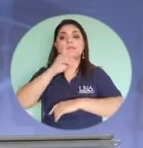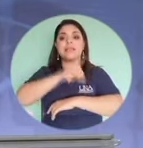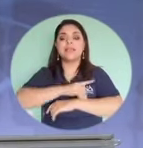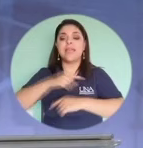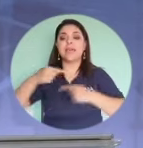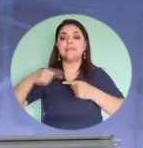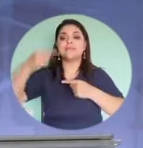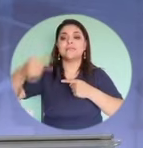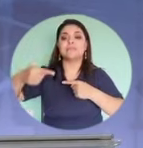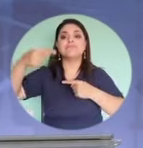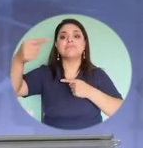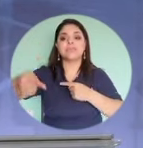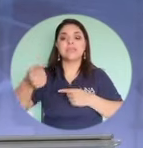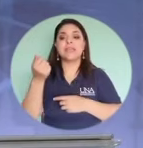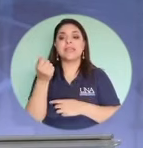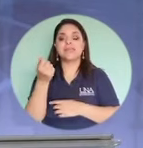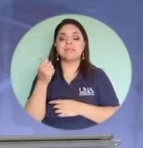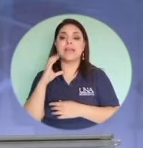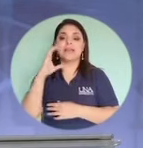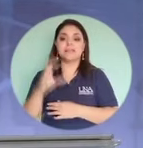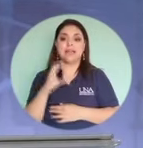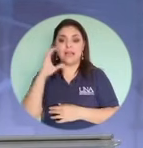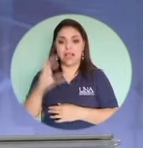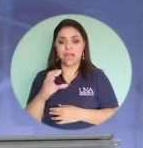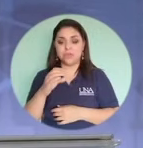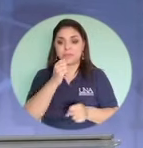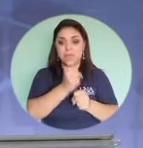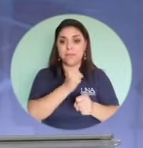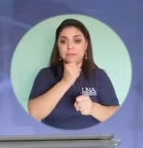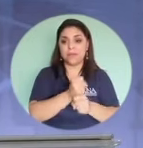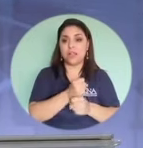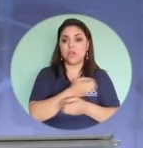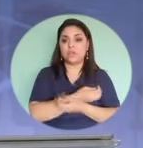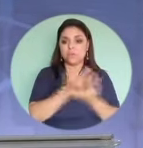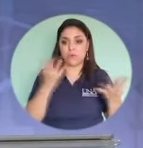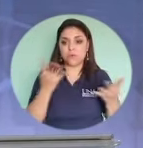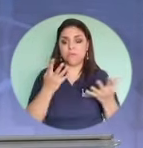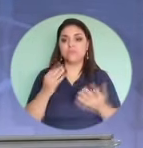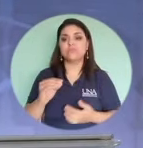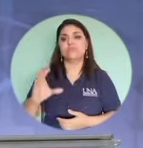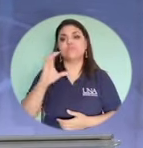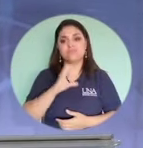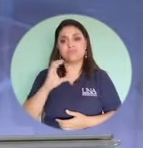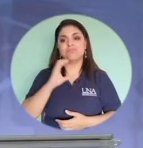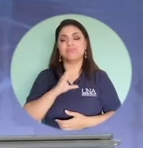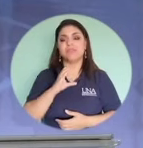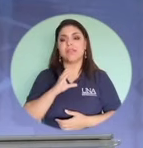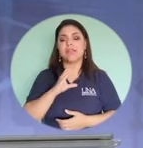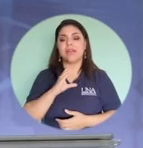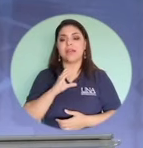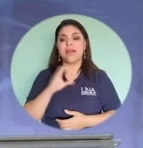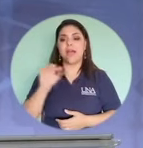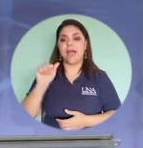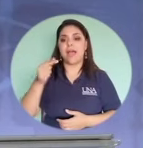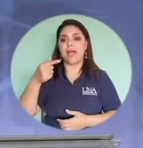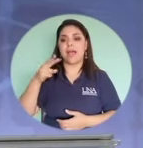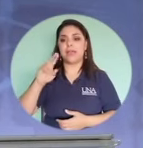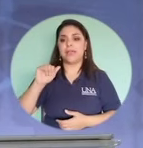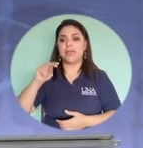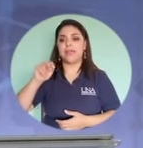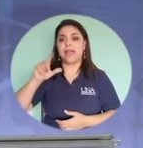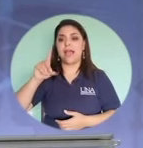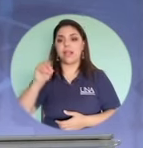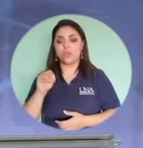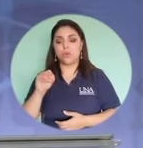a los empleados públicos cada año reciben el salario escolar todos recibimos aguinaldo ¿verdad? cada 5 años todos